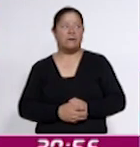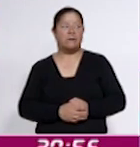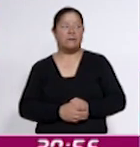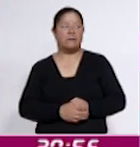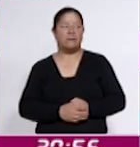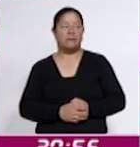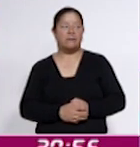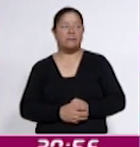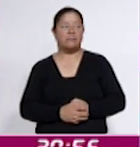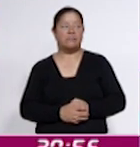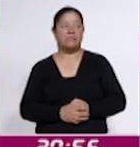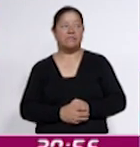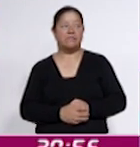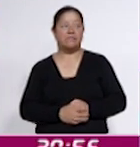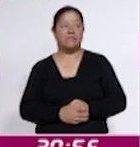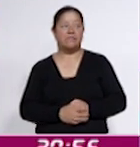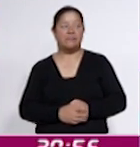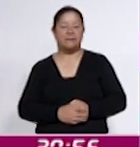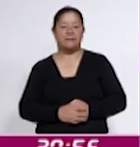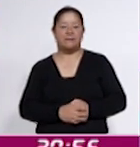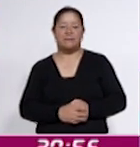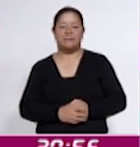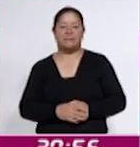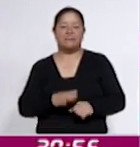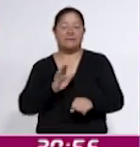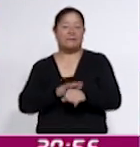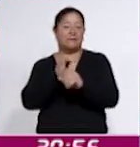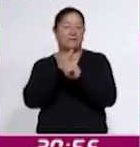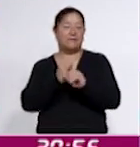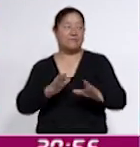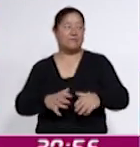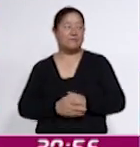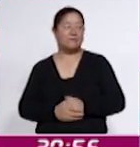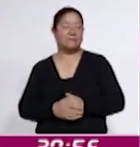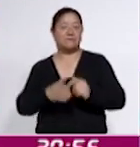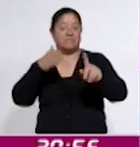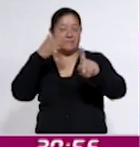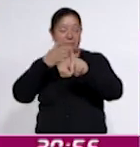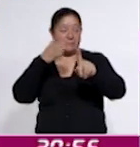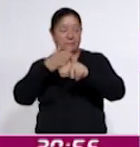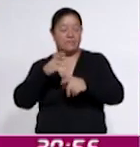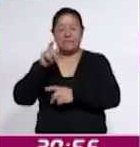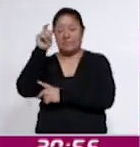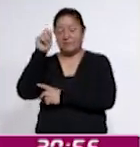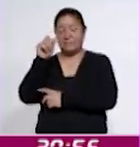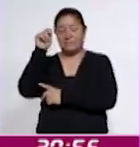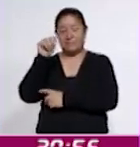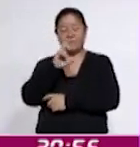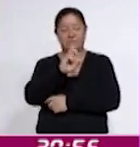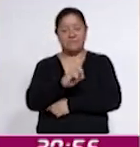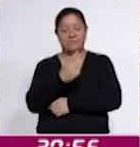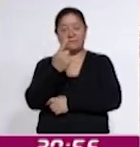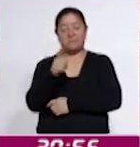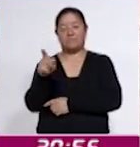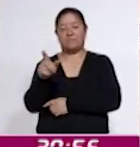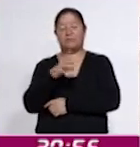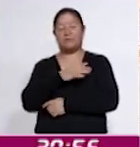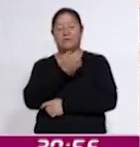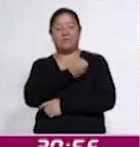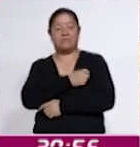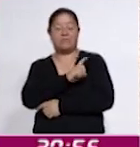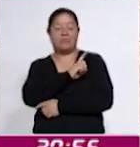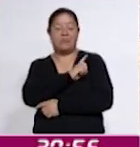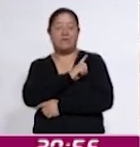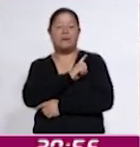Bien, le tenemos más información y esto es respecto al Sindicato 31 del Sector Salud,